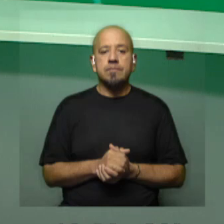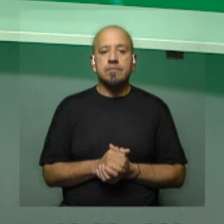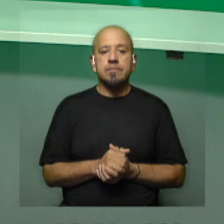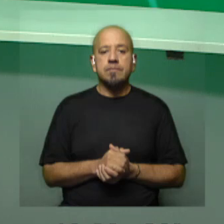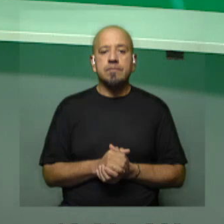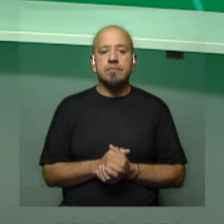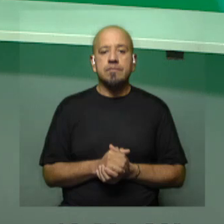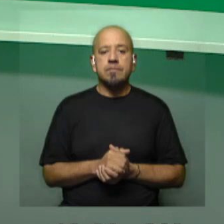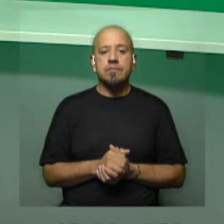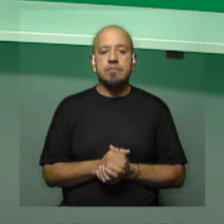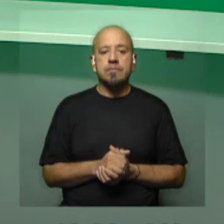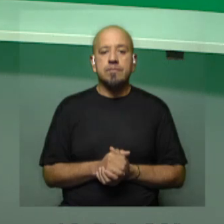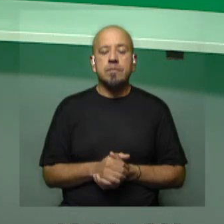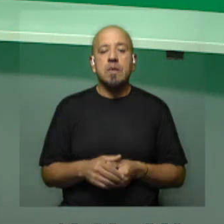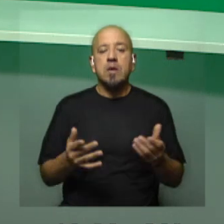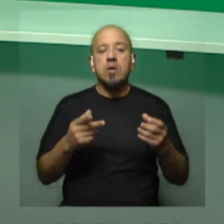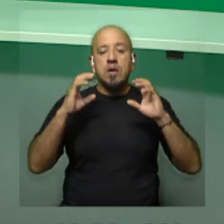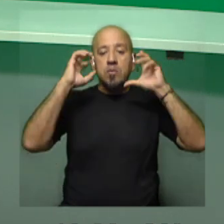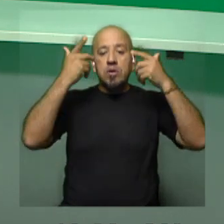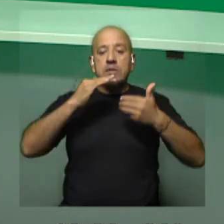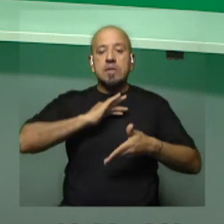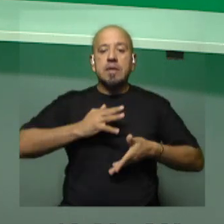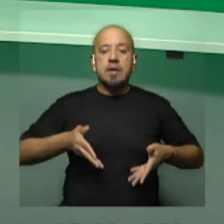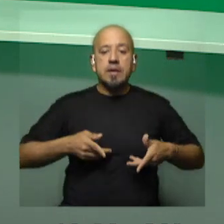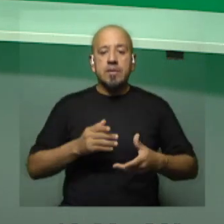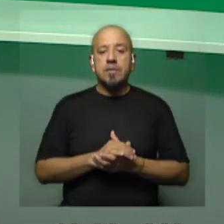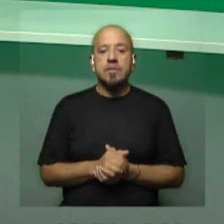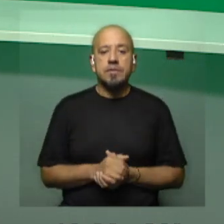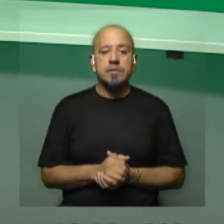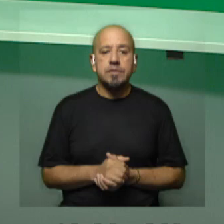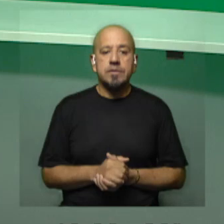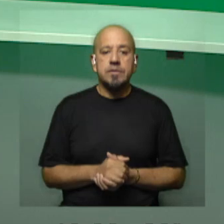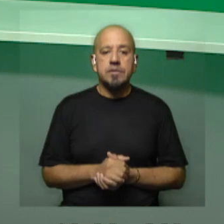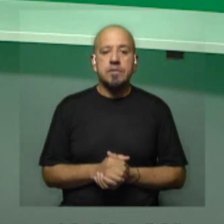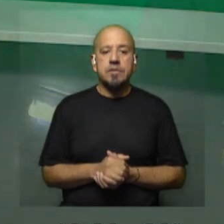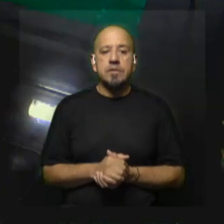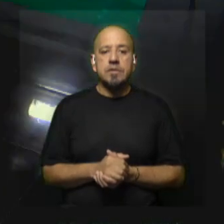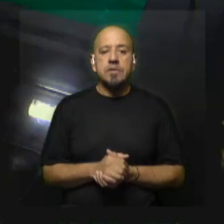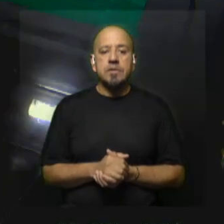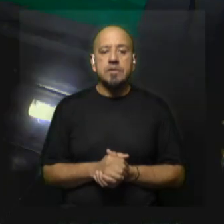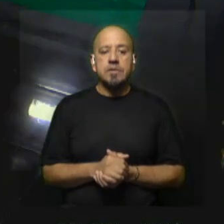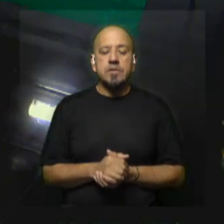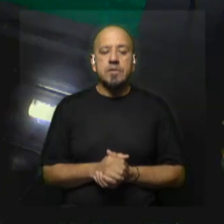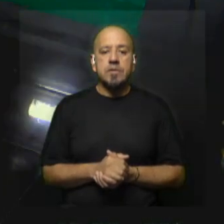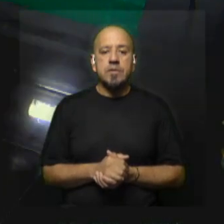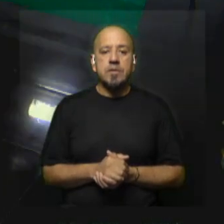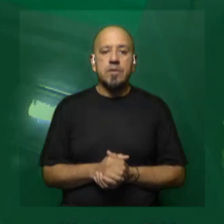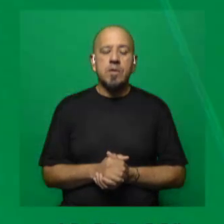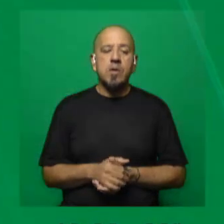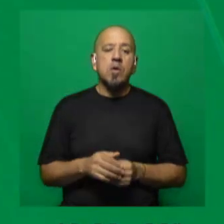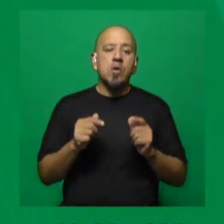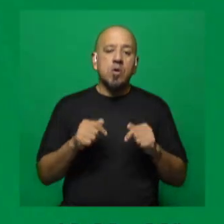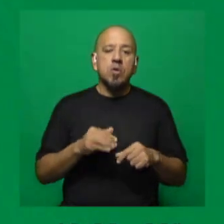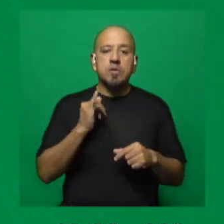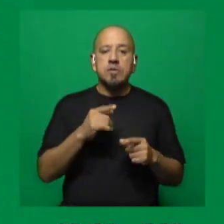Bueno, y seguimos hablando de violencia de género, Julieta Núñez Tomás. Es cierto. Es así. Hoy quizás con una